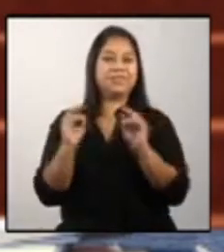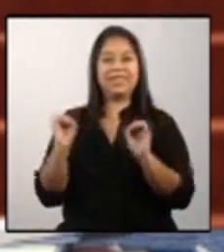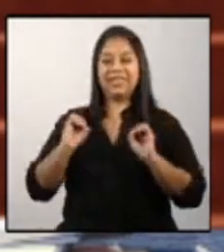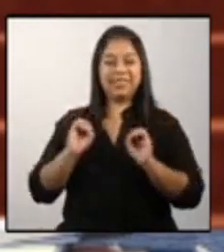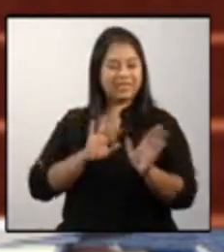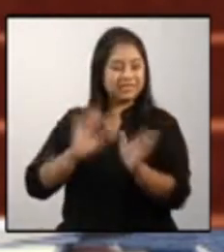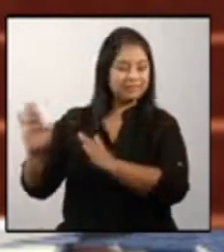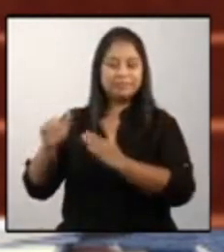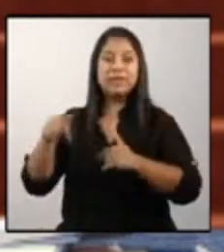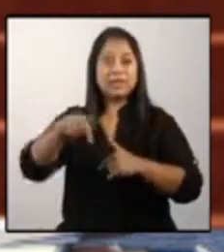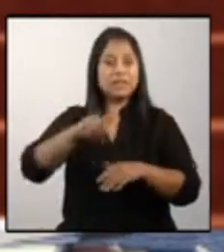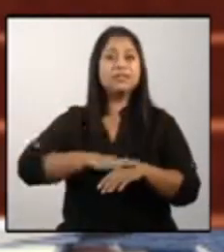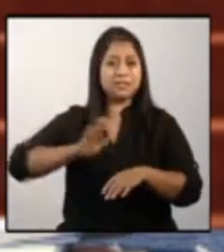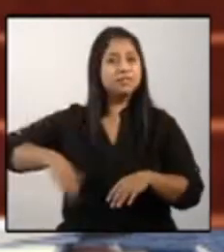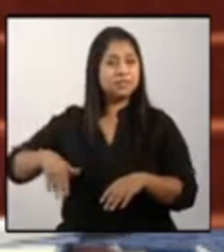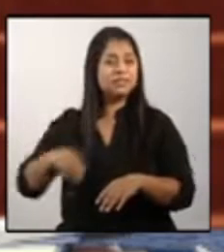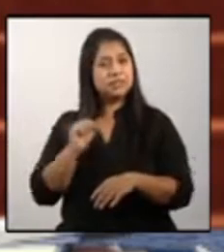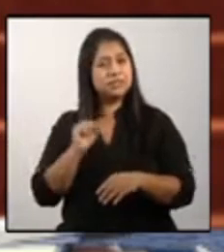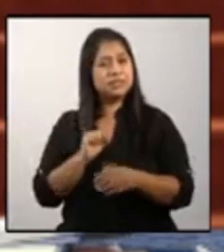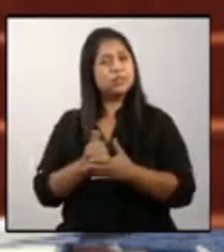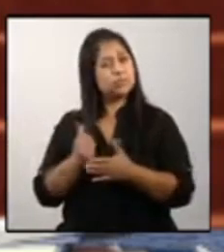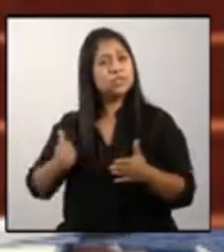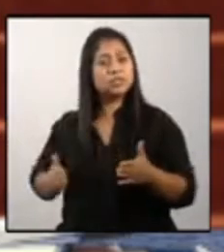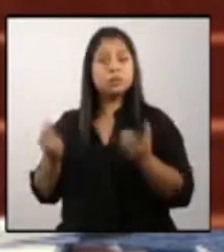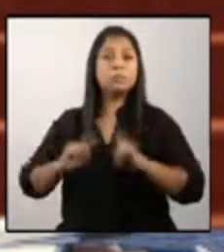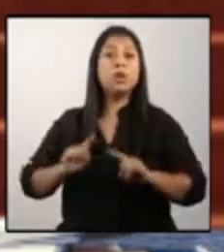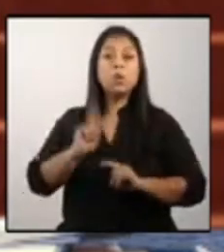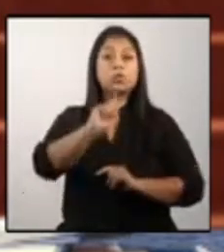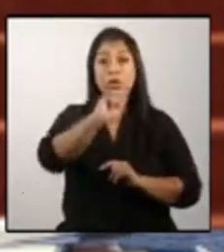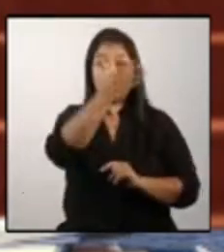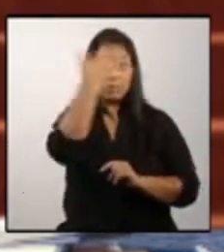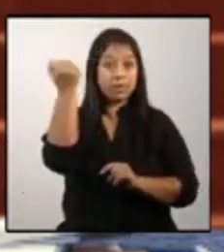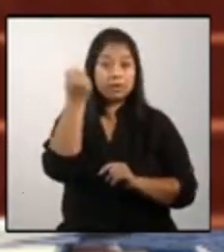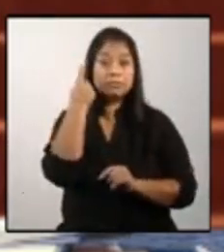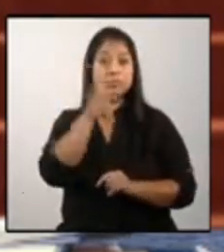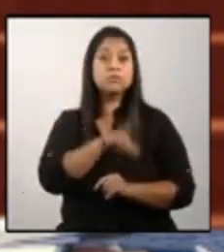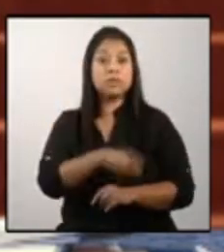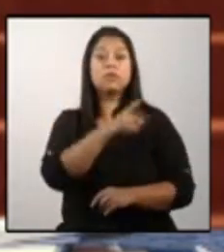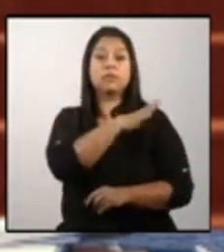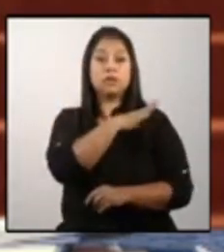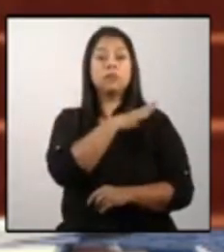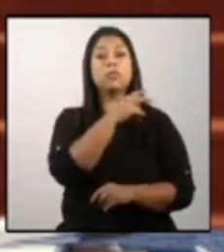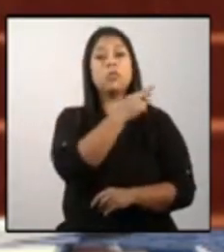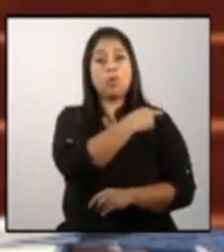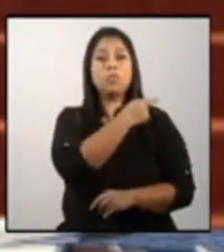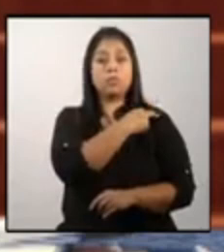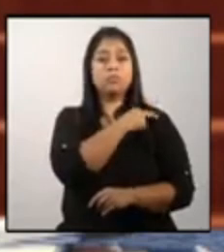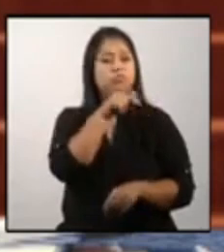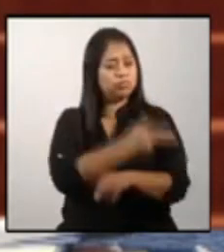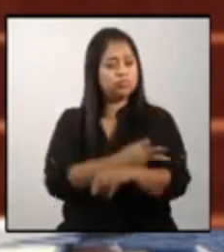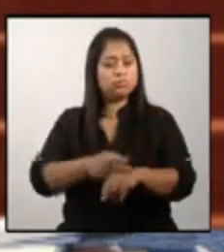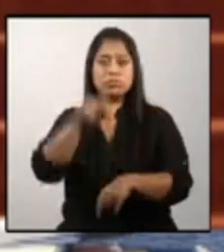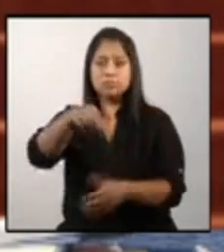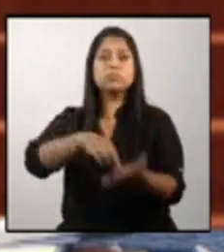pero eso nos atrasó pero no nos hizo que nos olvidáramos que tenemos un compromiso histórico con este país